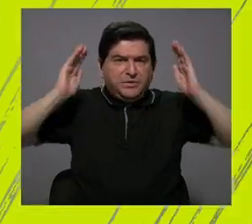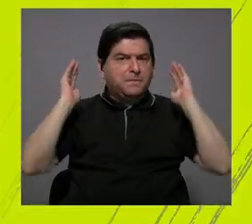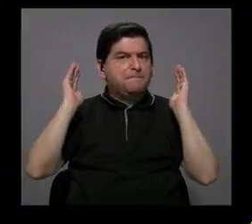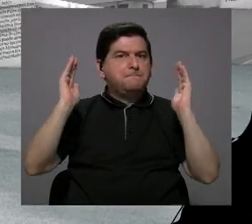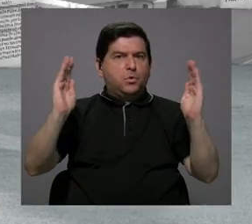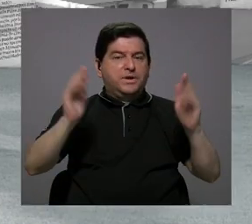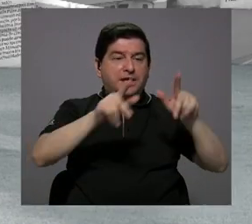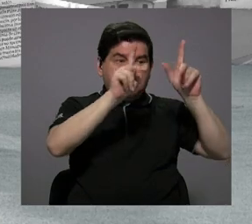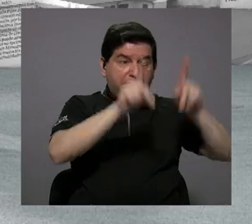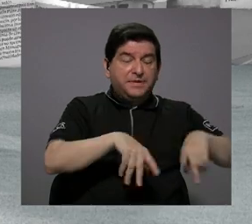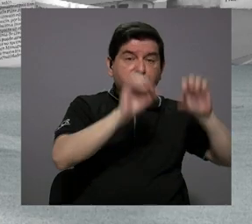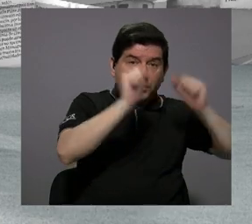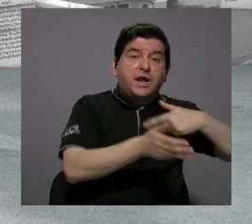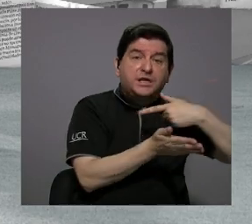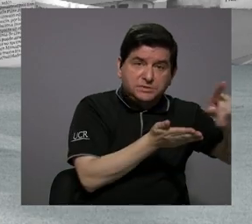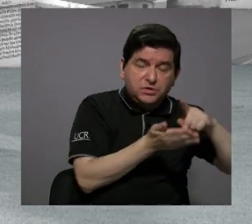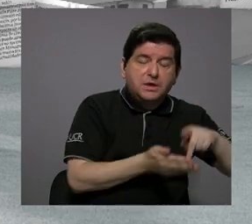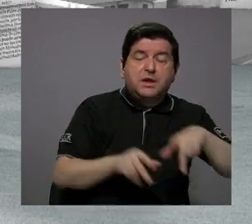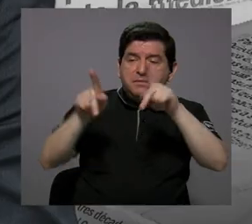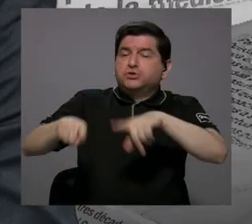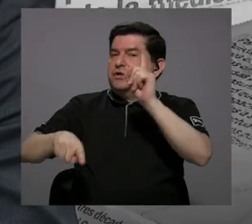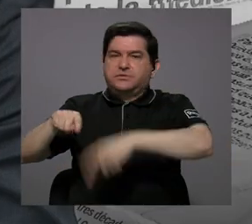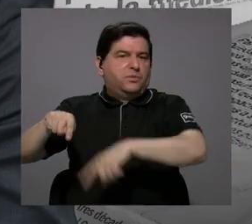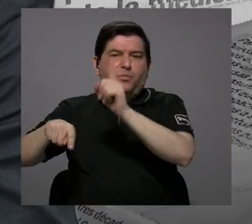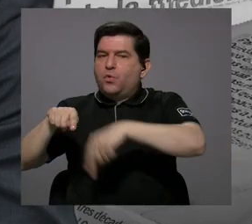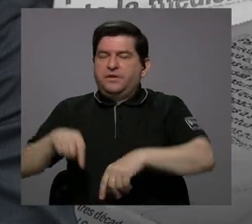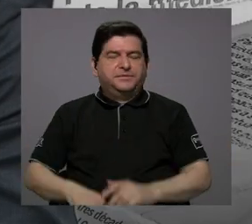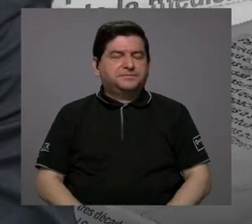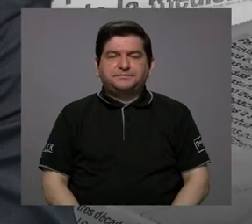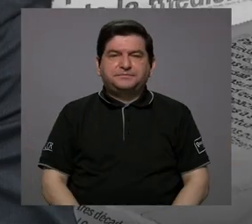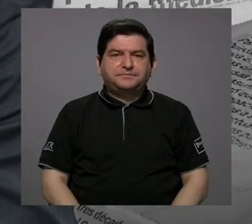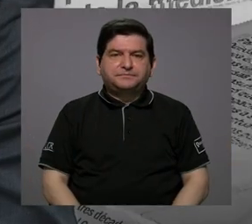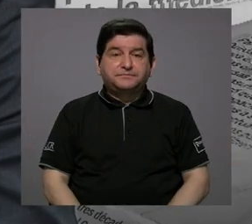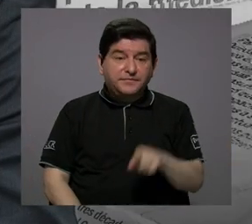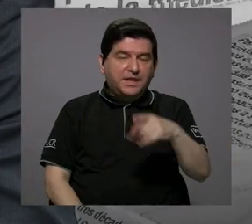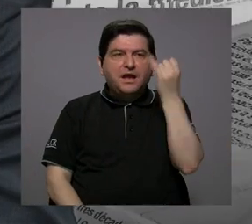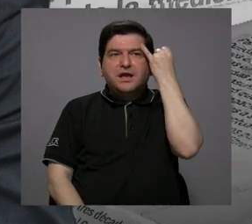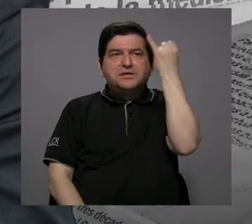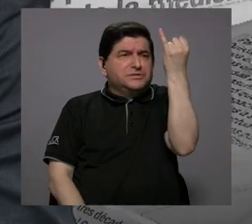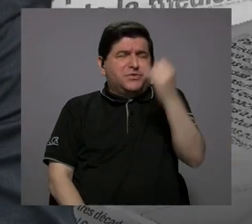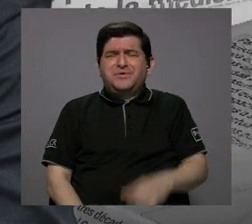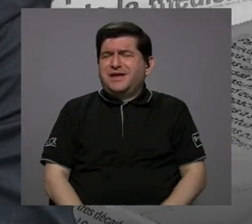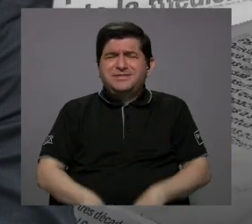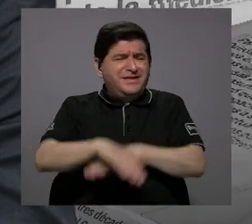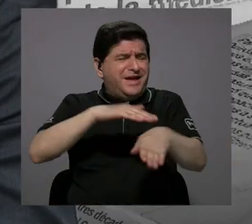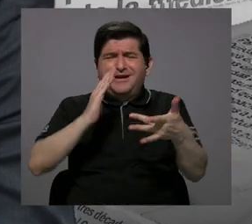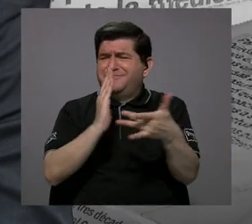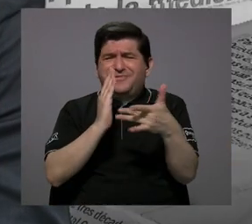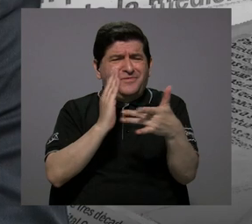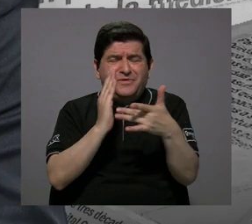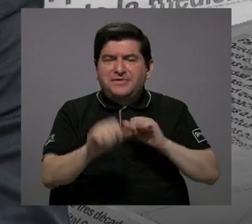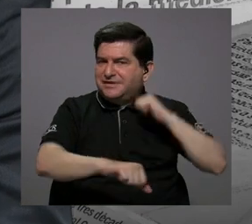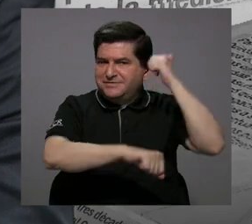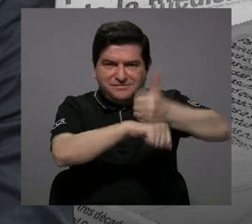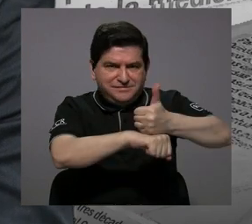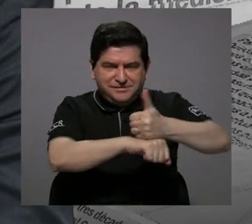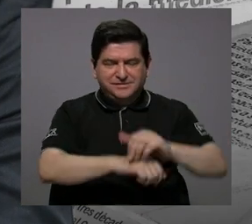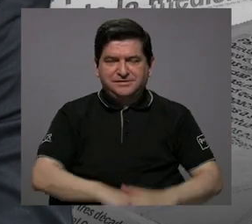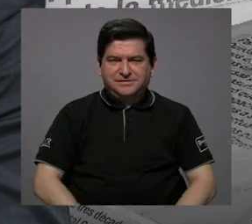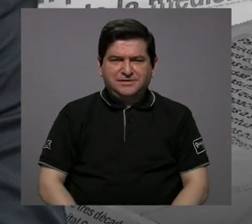entre quienes pueden pagar y quienes no. Pero repito, esto fue una ocurrencia sin tenerle sustento técnico para determinar